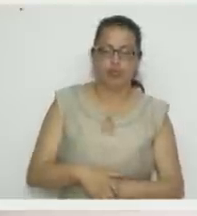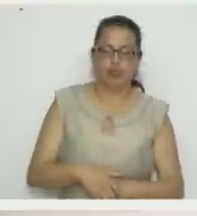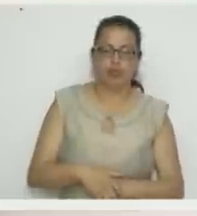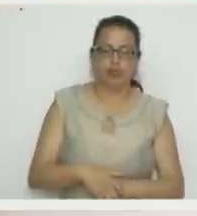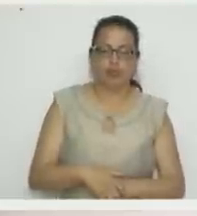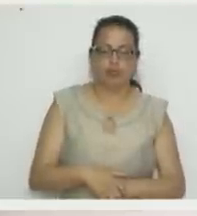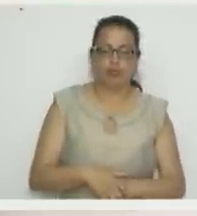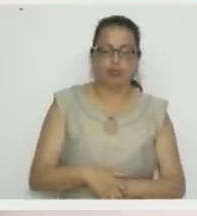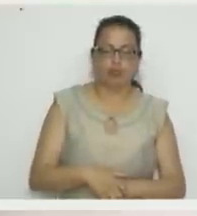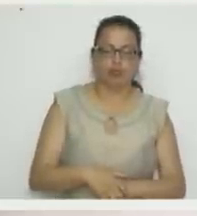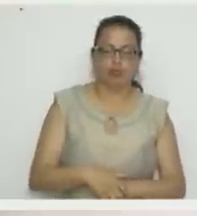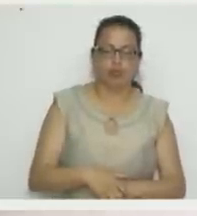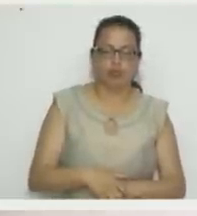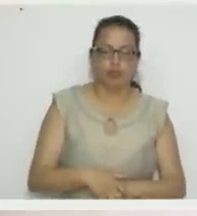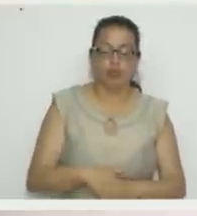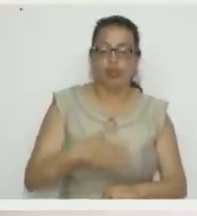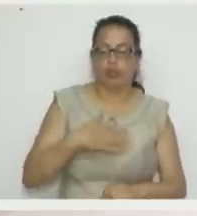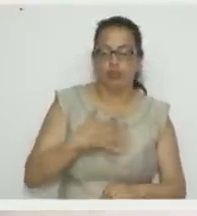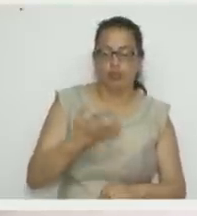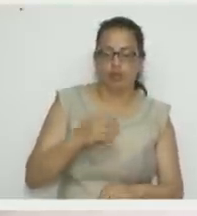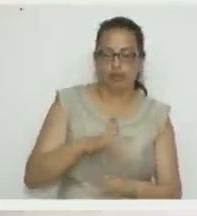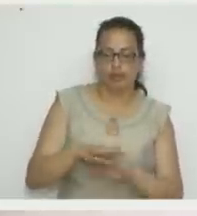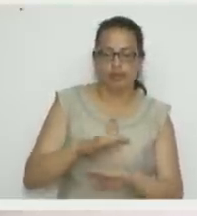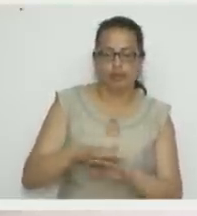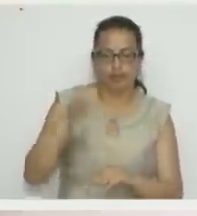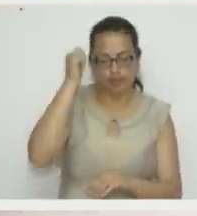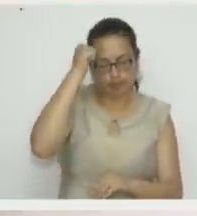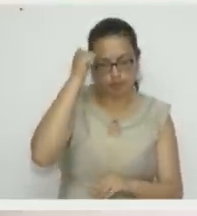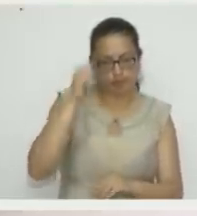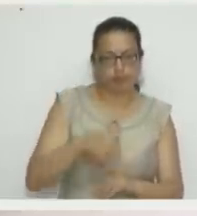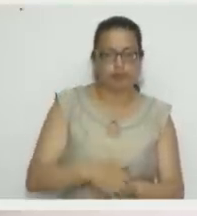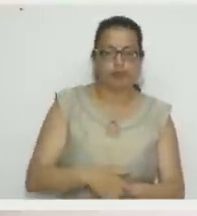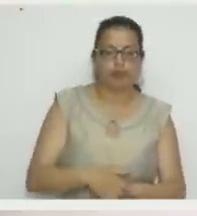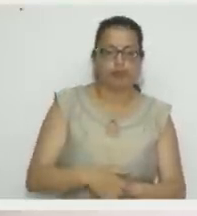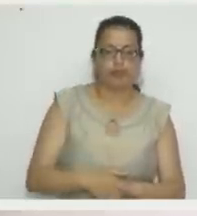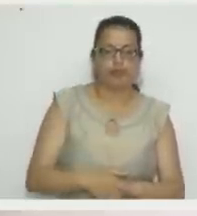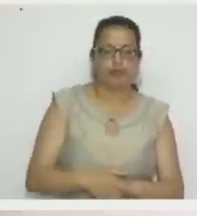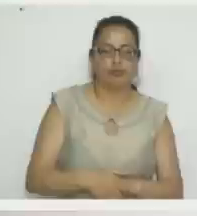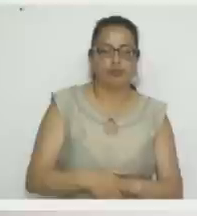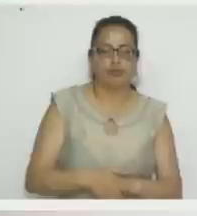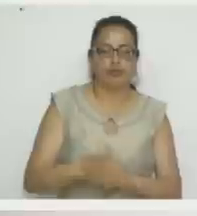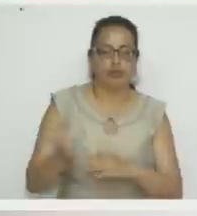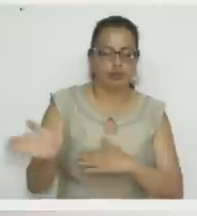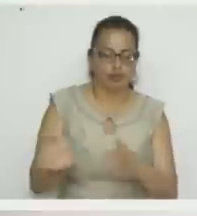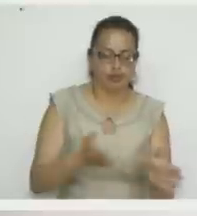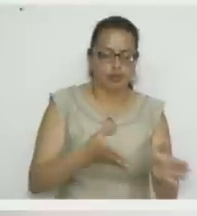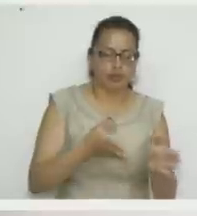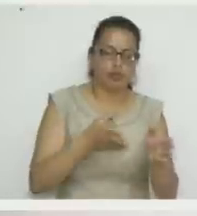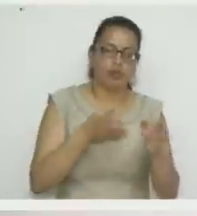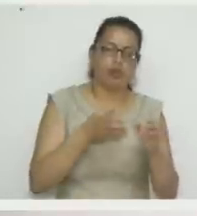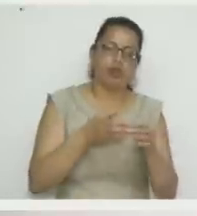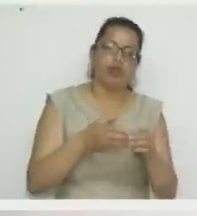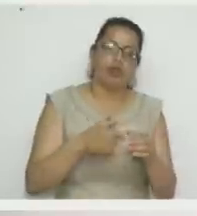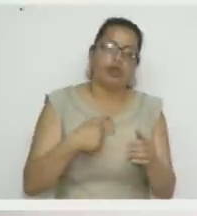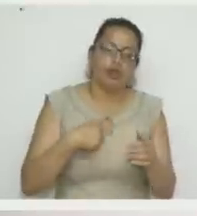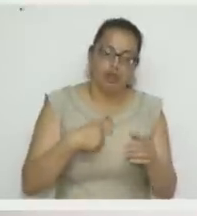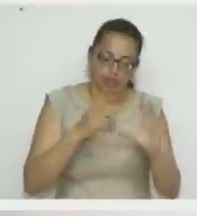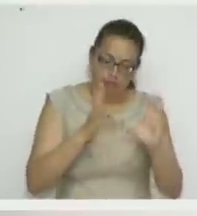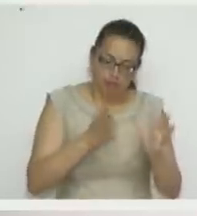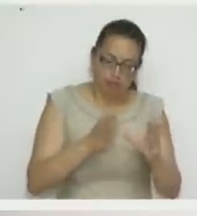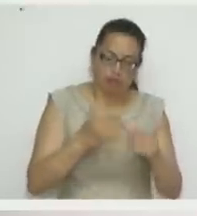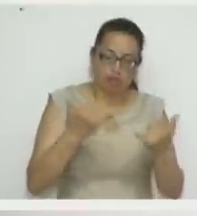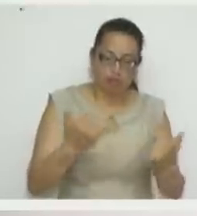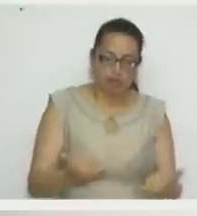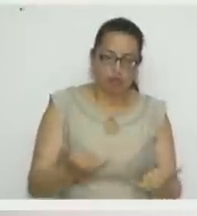Listo, profe. Bueno, yo quiero invitarlos a que vayan al taller. Hoy vine a